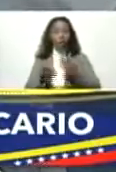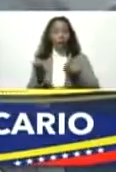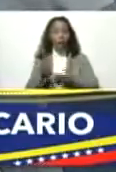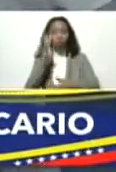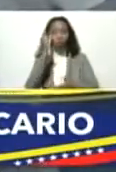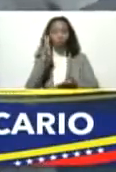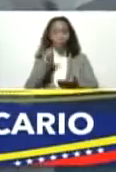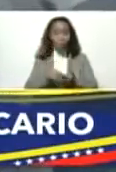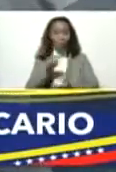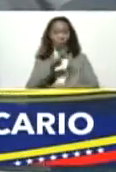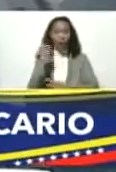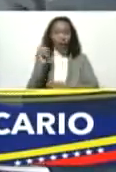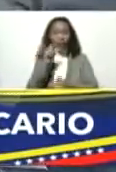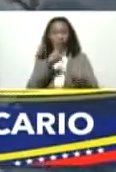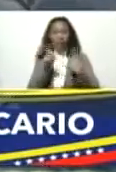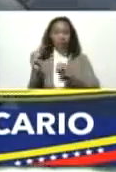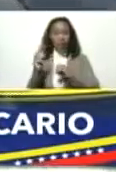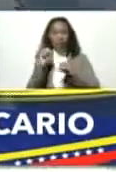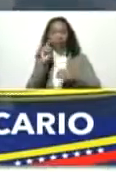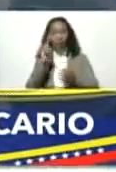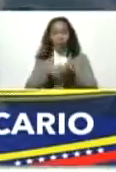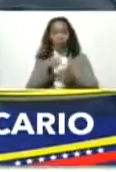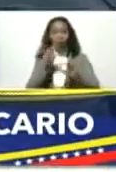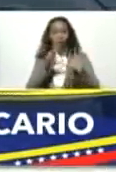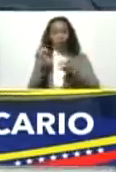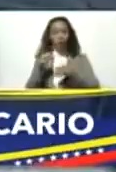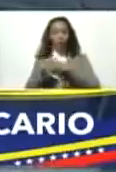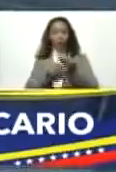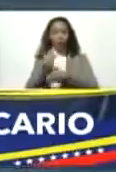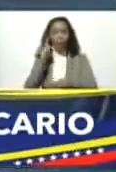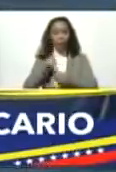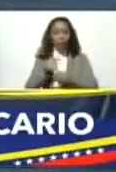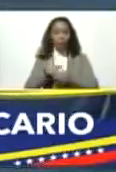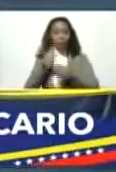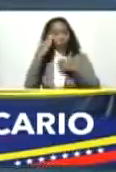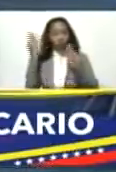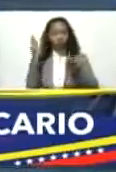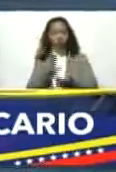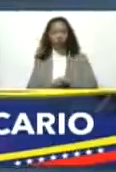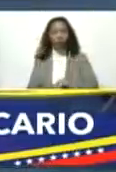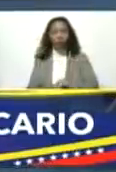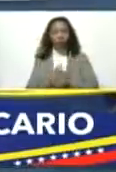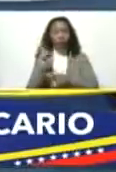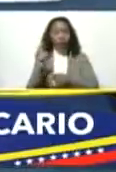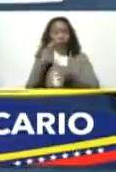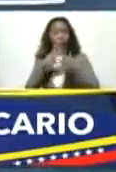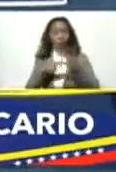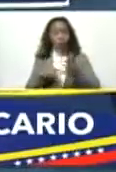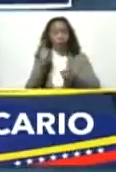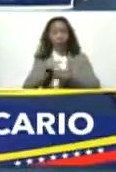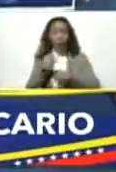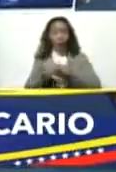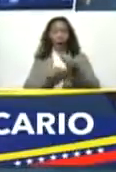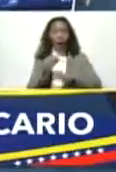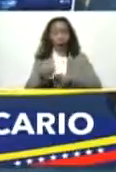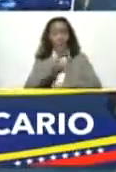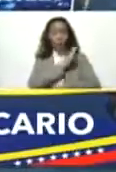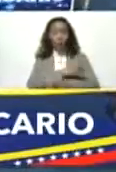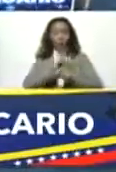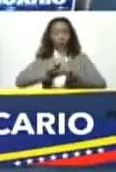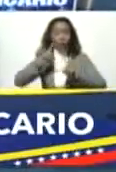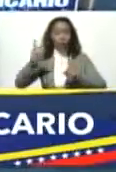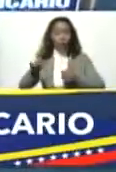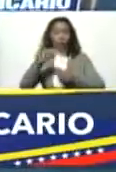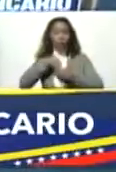2040 2060 2080 no sé hasta donde dará el petróleo los derivados del petróleo bueno seguirán garantizando un poder energético